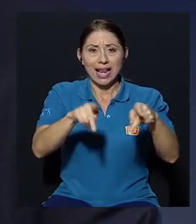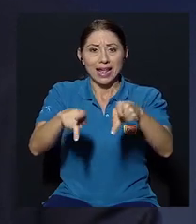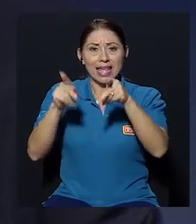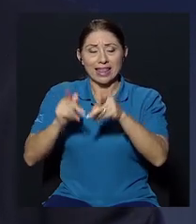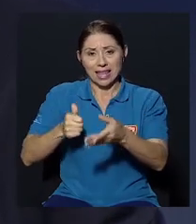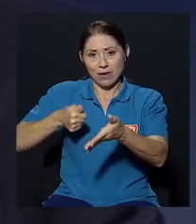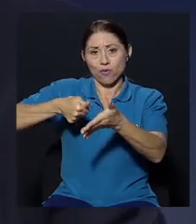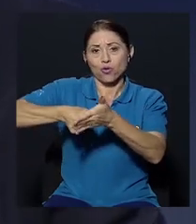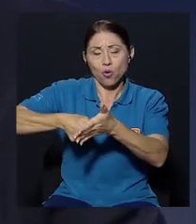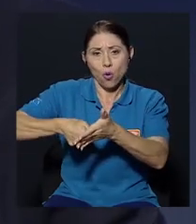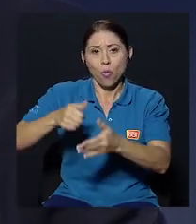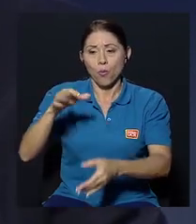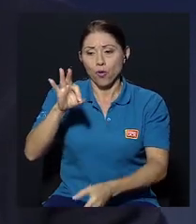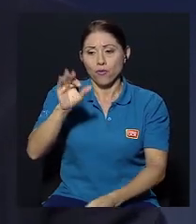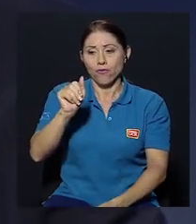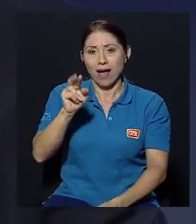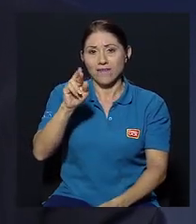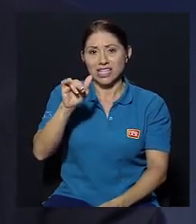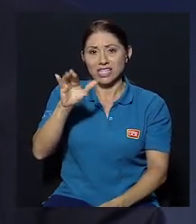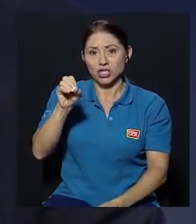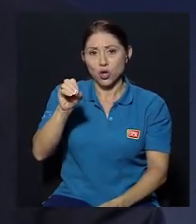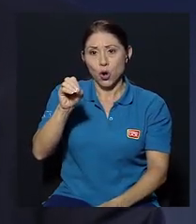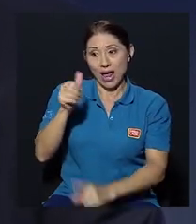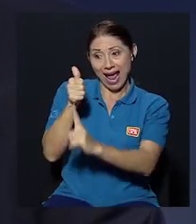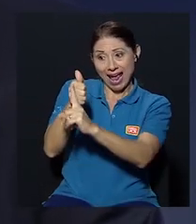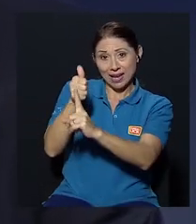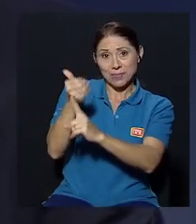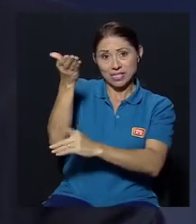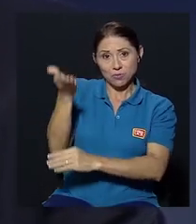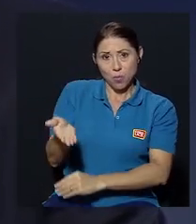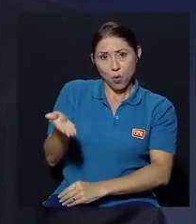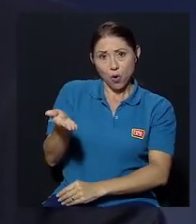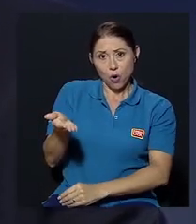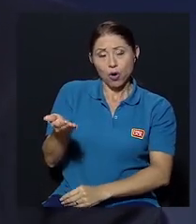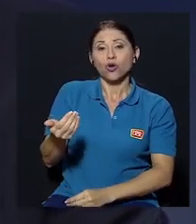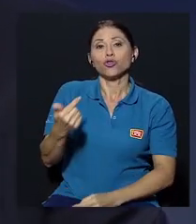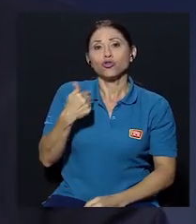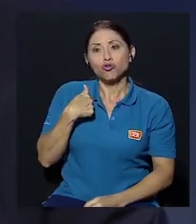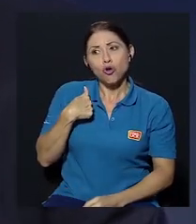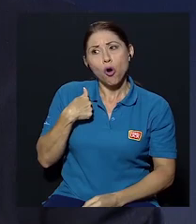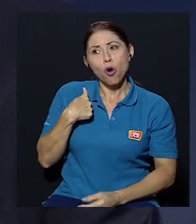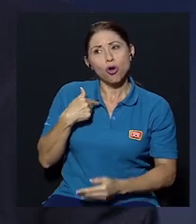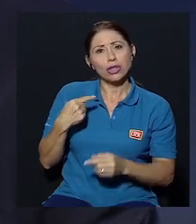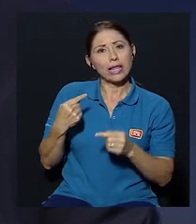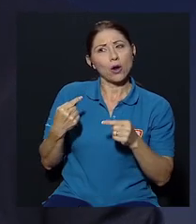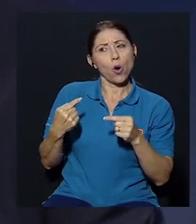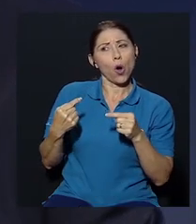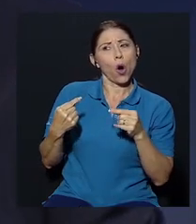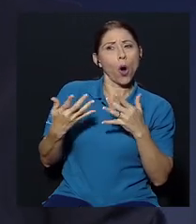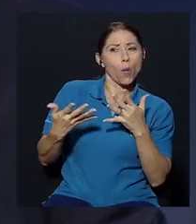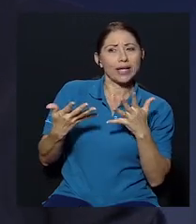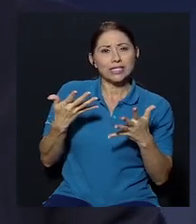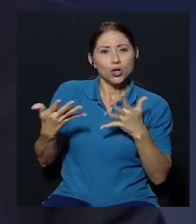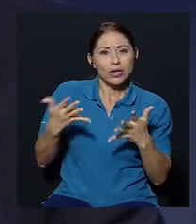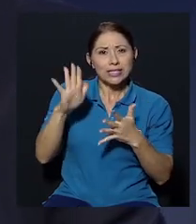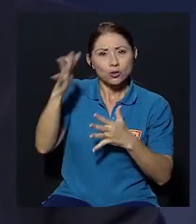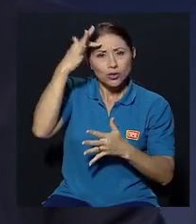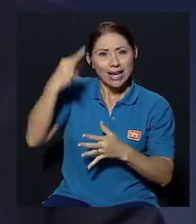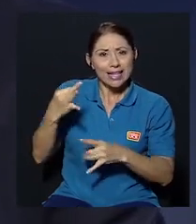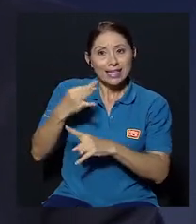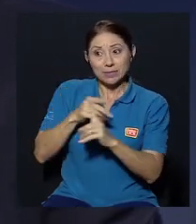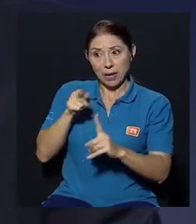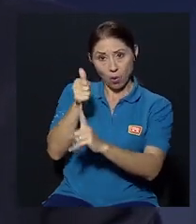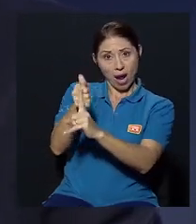hay que respetar profundamente a la gente que votó por Fabricio y a él mismo yo tengo objeciones a sus